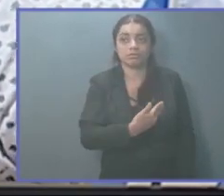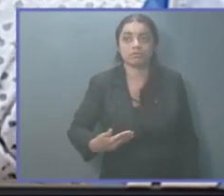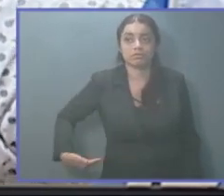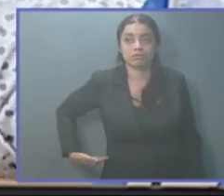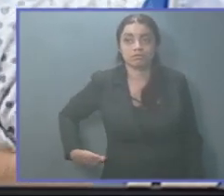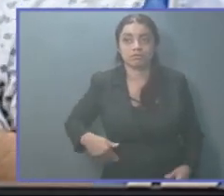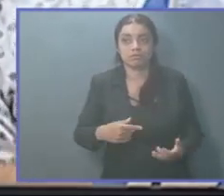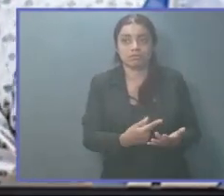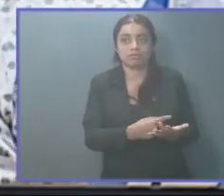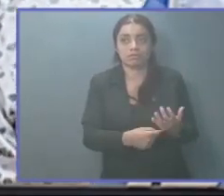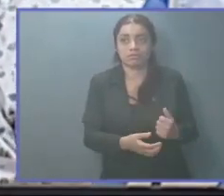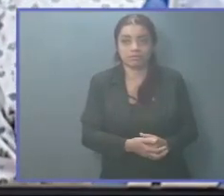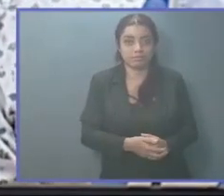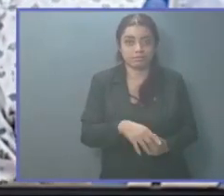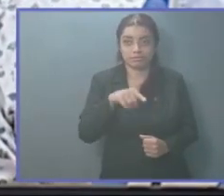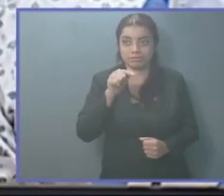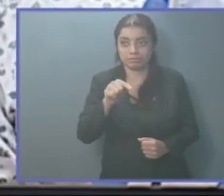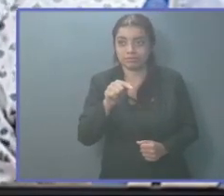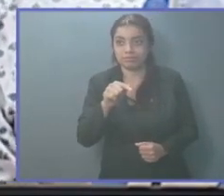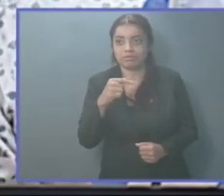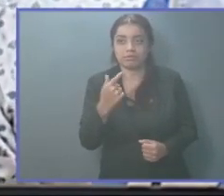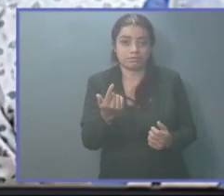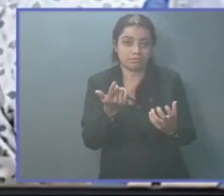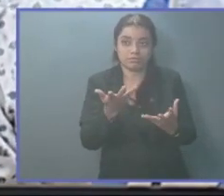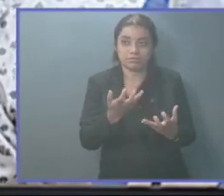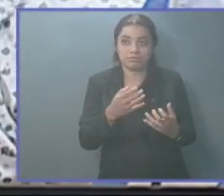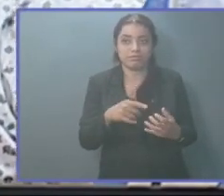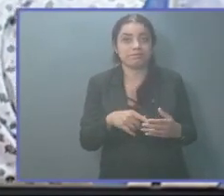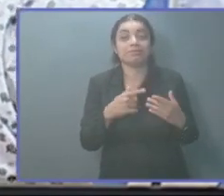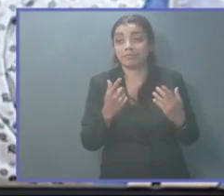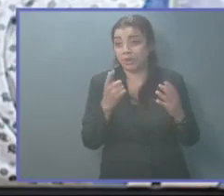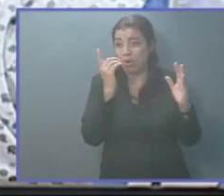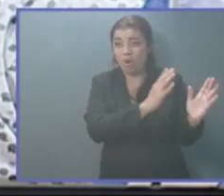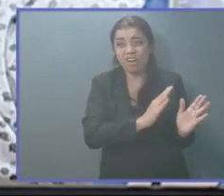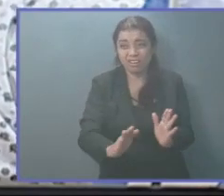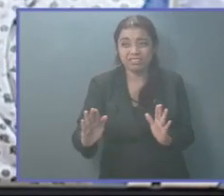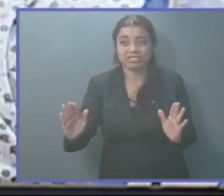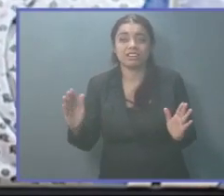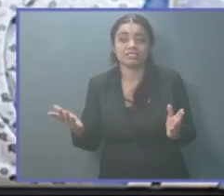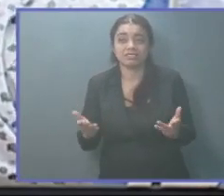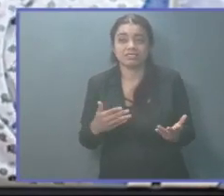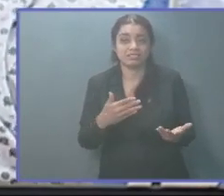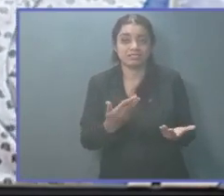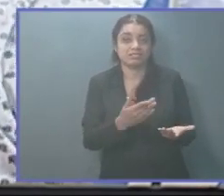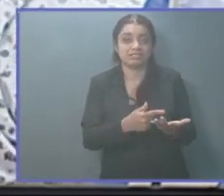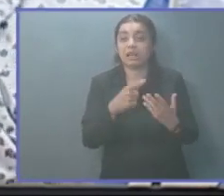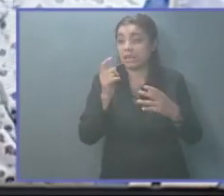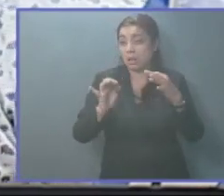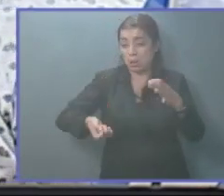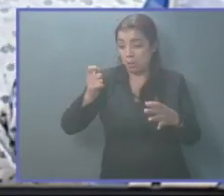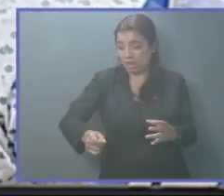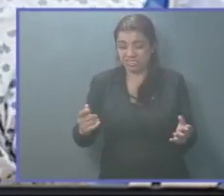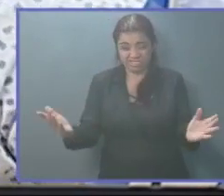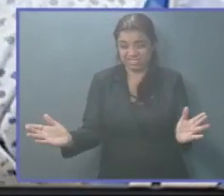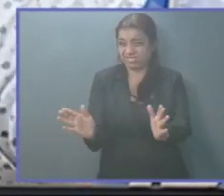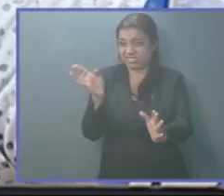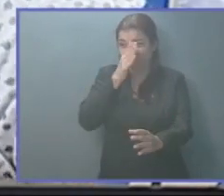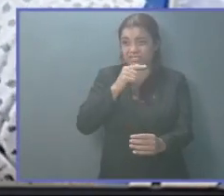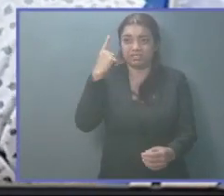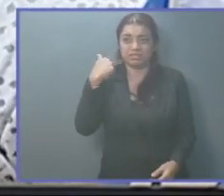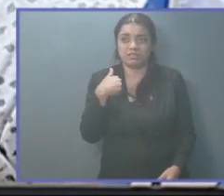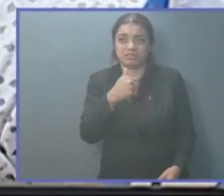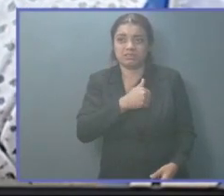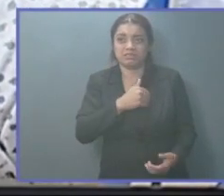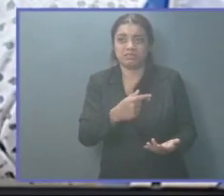yo quisiera que usted pudiera poner un orden y dejar de hacer un antejuicio que le quieren hacer al señor